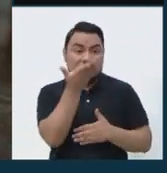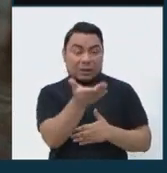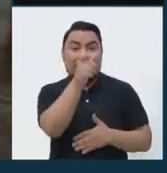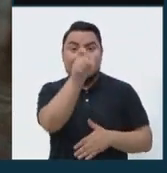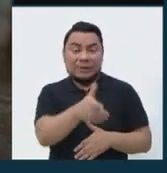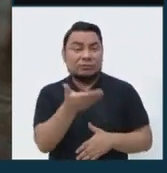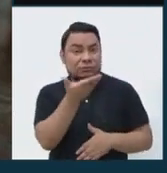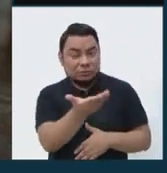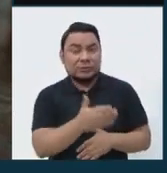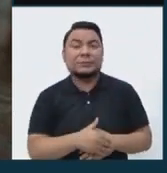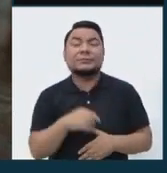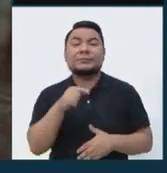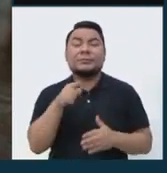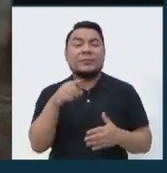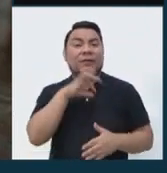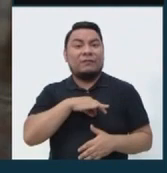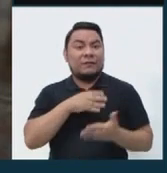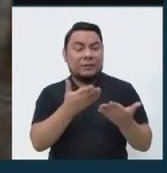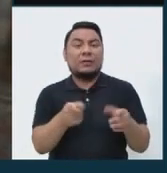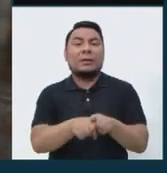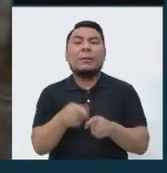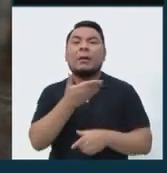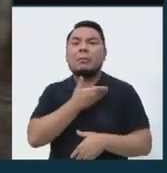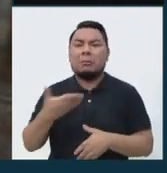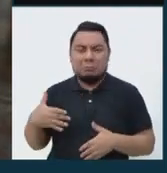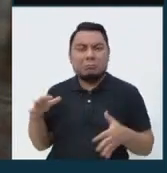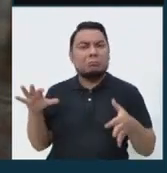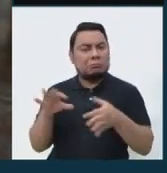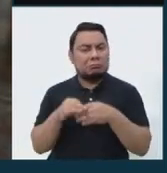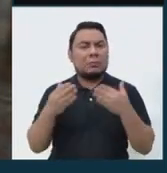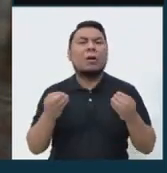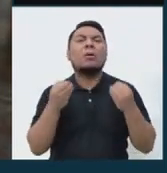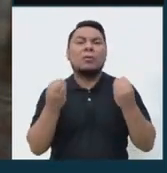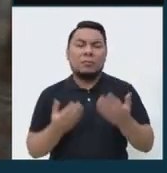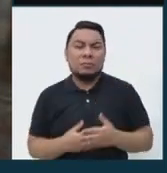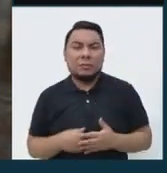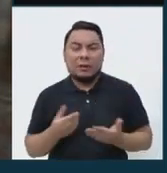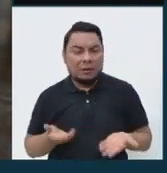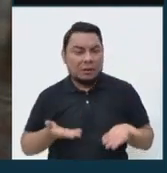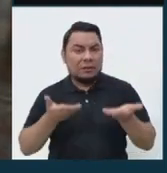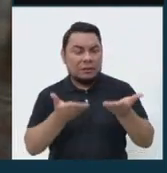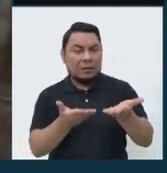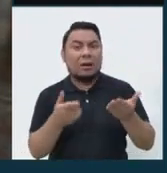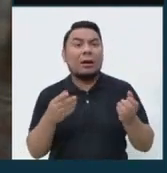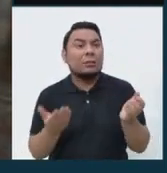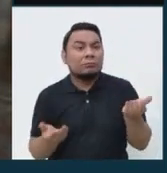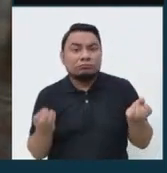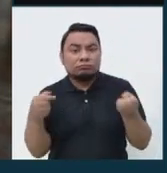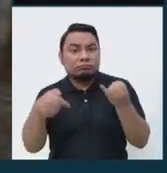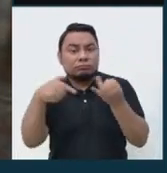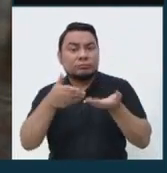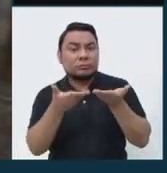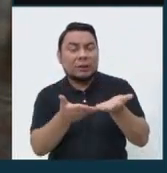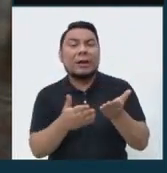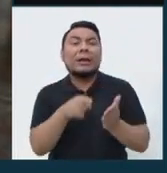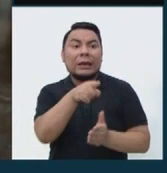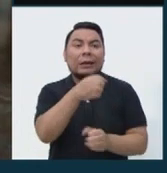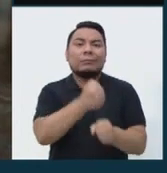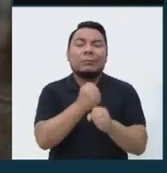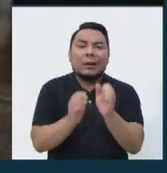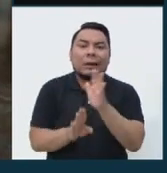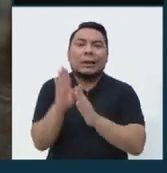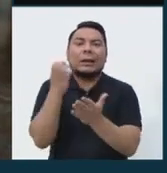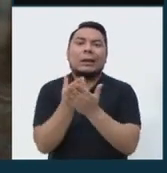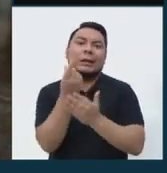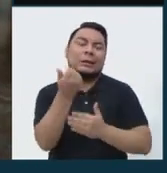personas que se van a dar beneficiar como al Estado. ¿Cómo? Al haber mayor energía, va a haber mayor economía moviéndose. Las